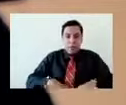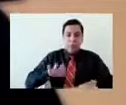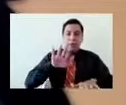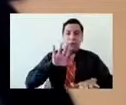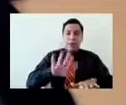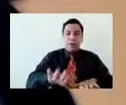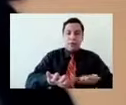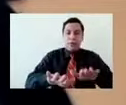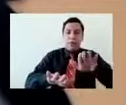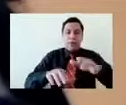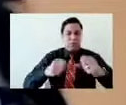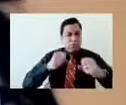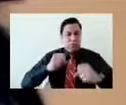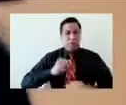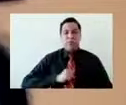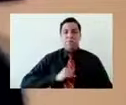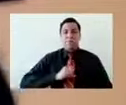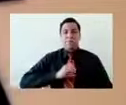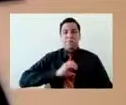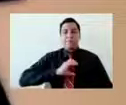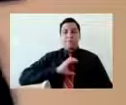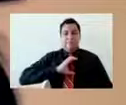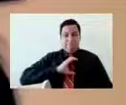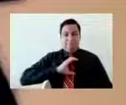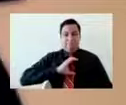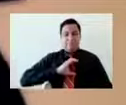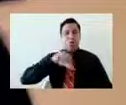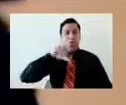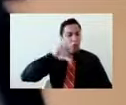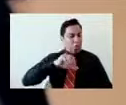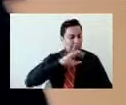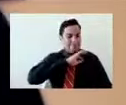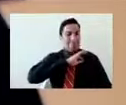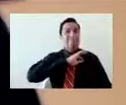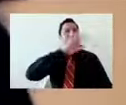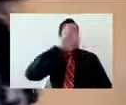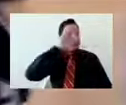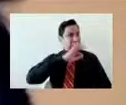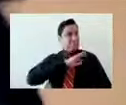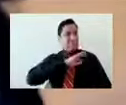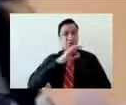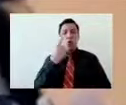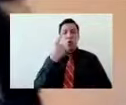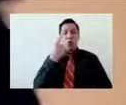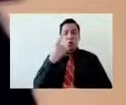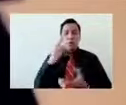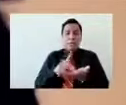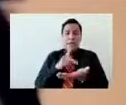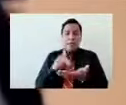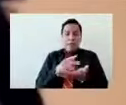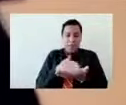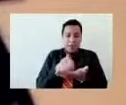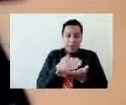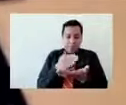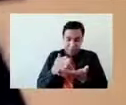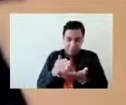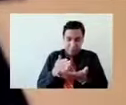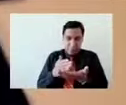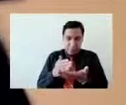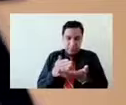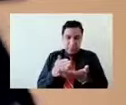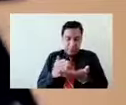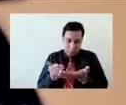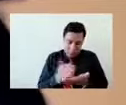empoderamiento, a esa parte de decir, hoy pude, una página, hoy voy a leer una página de 10 a 10.5